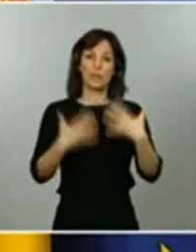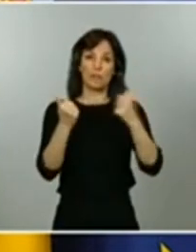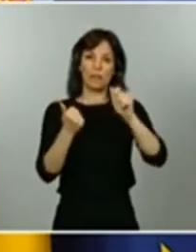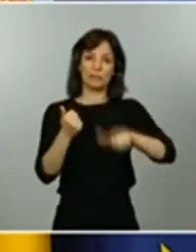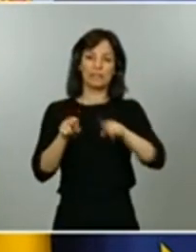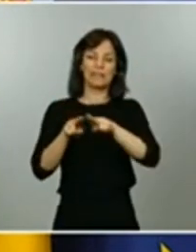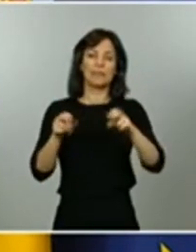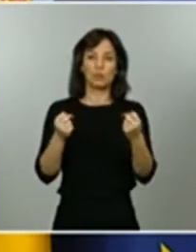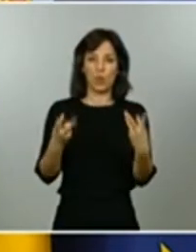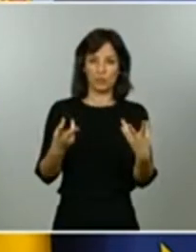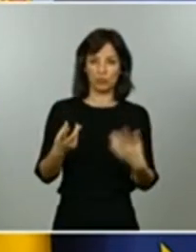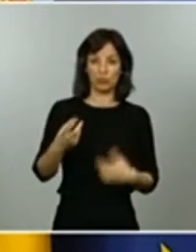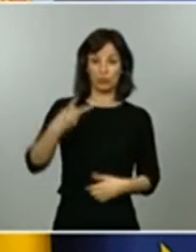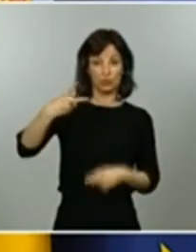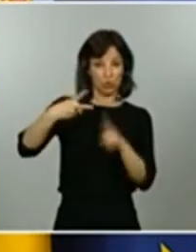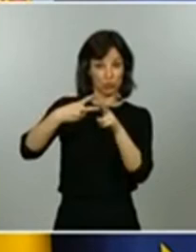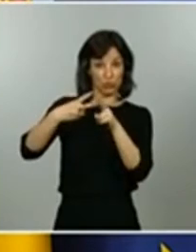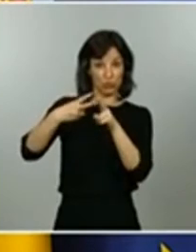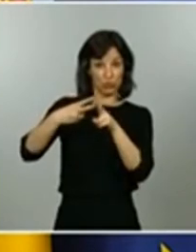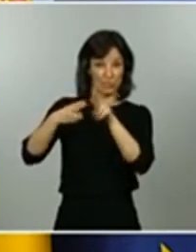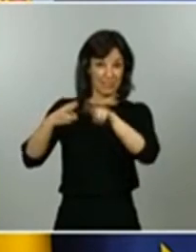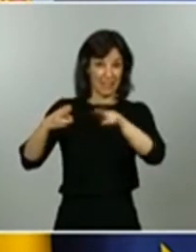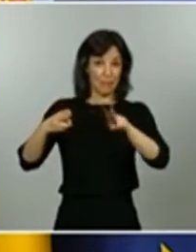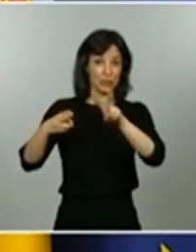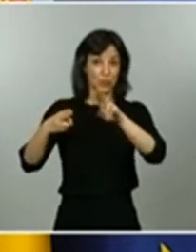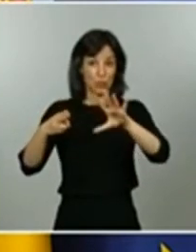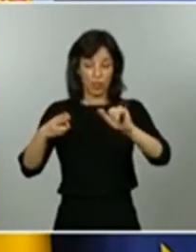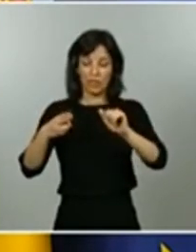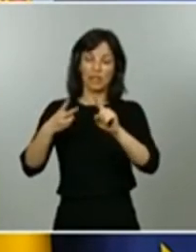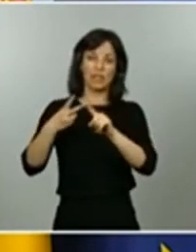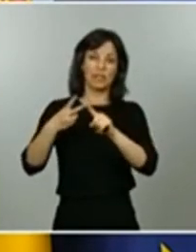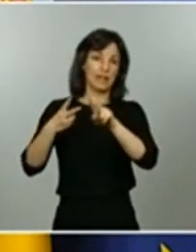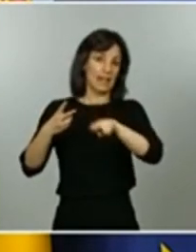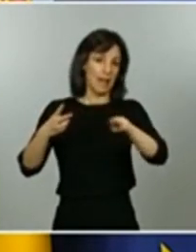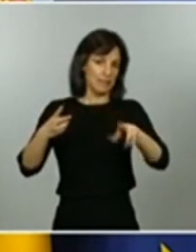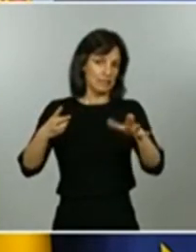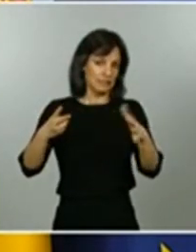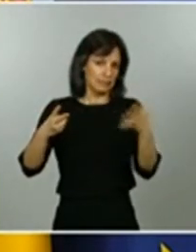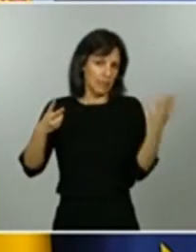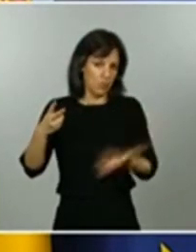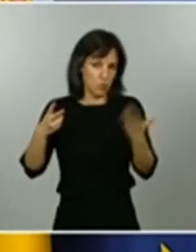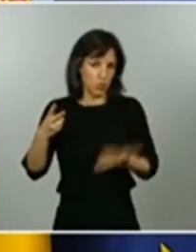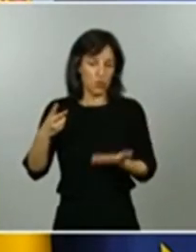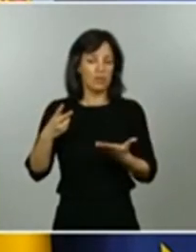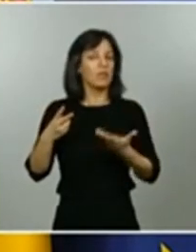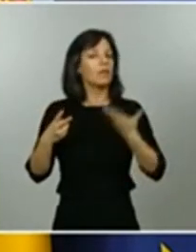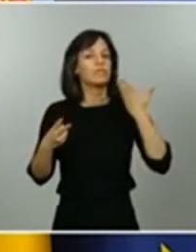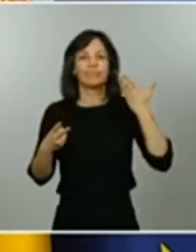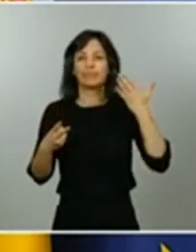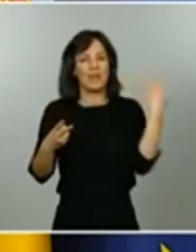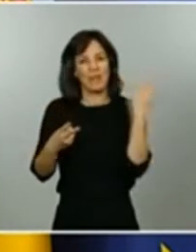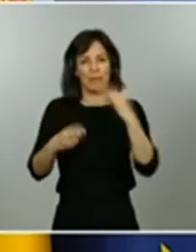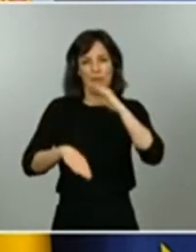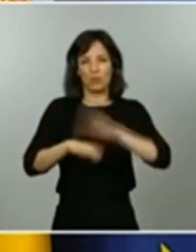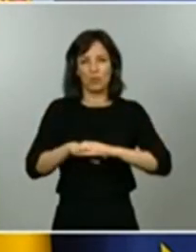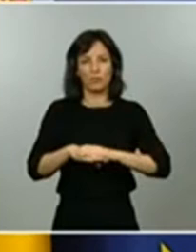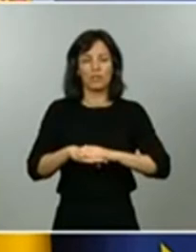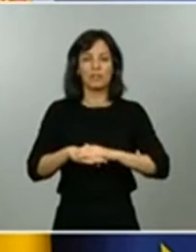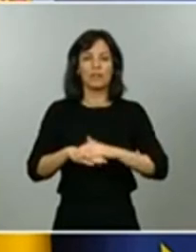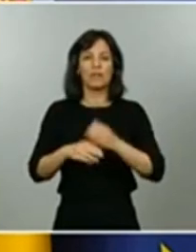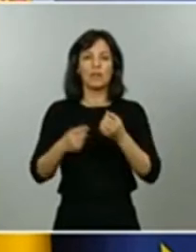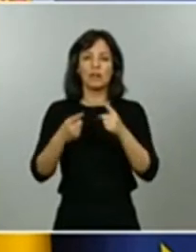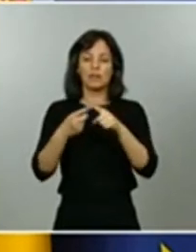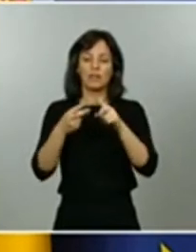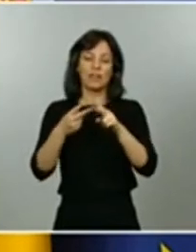parámetros, como les digo, son fundamentales. Si no se cumplían unos umbrales determinados entre uno y medio y dos